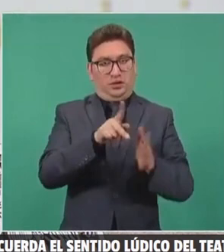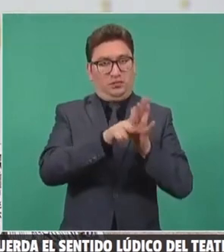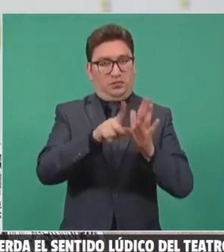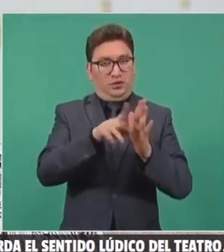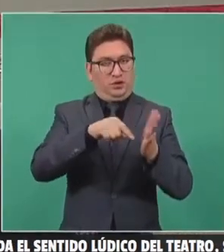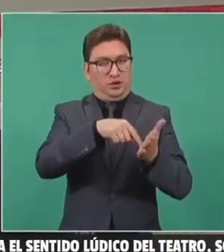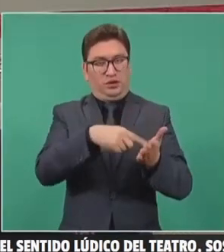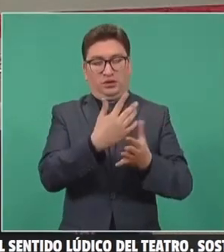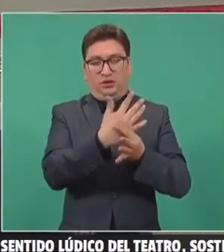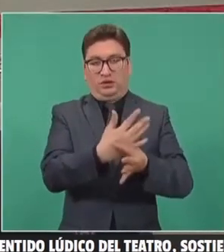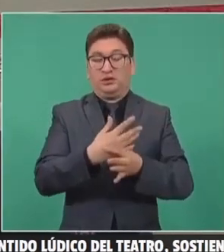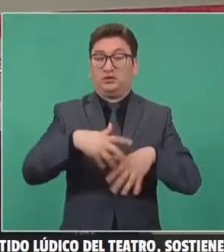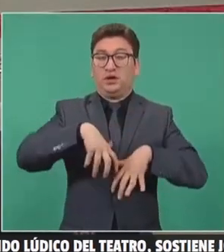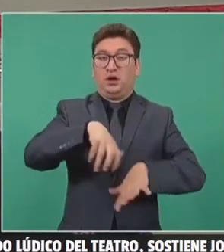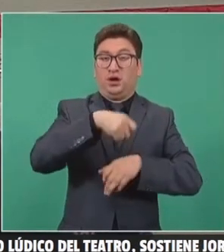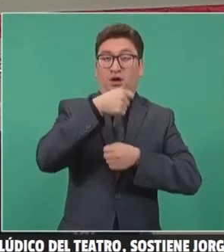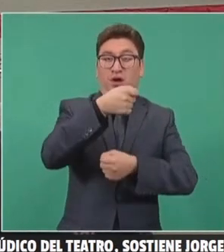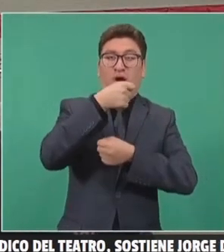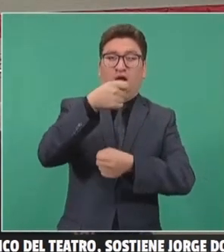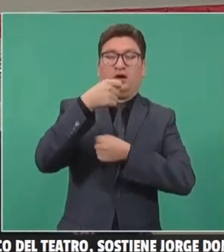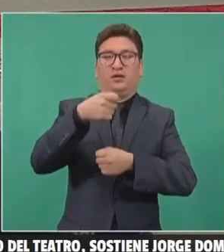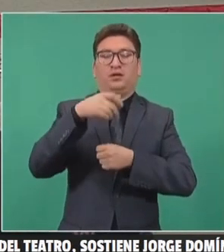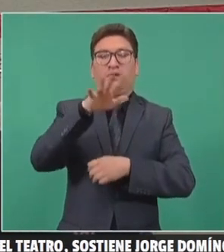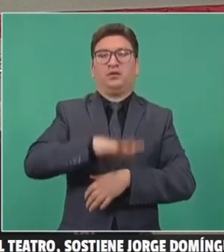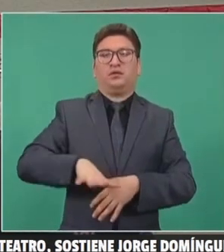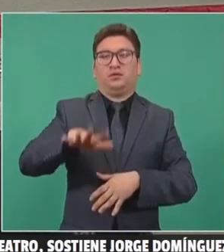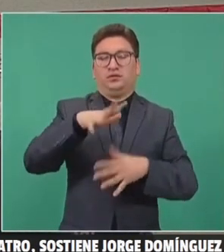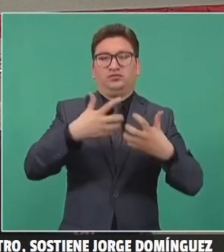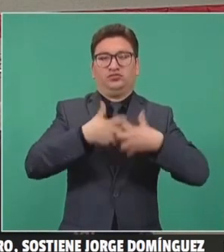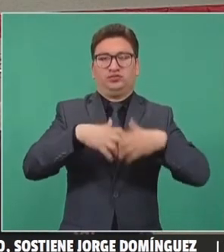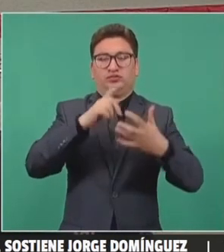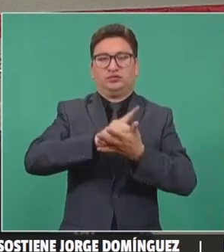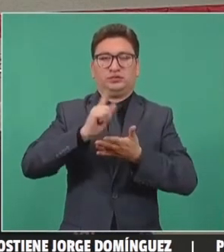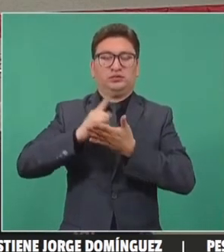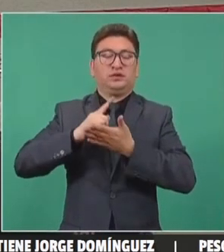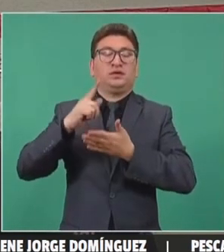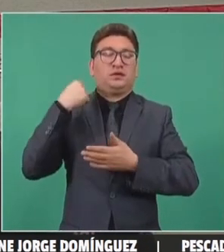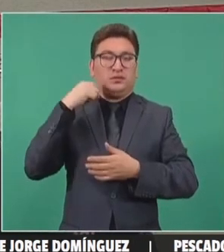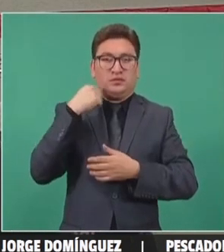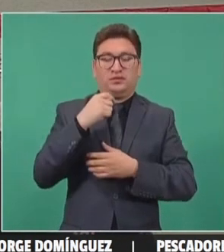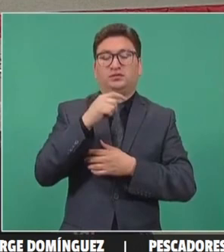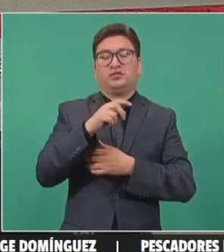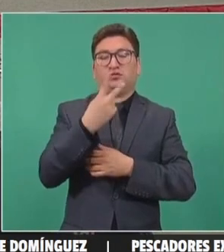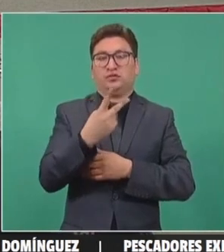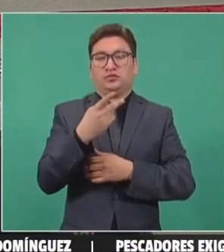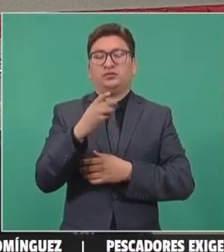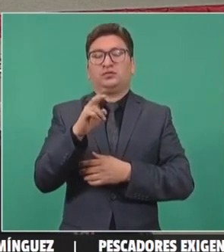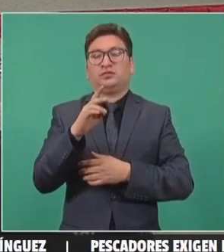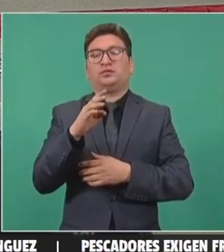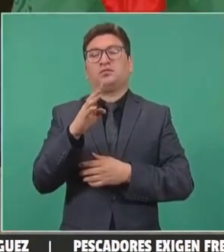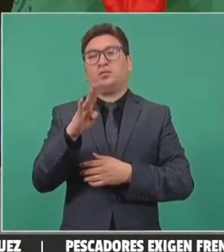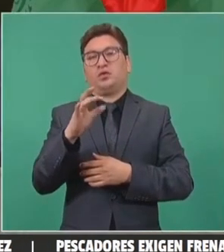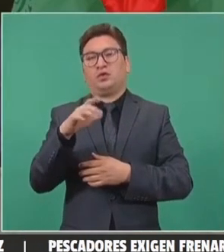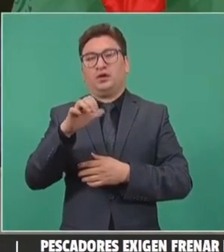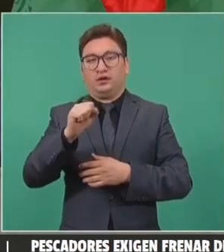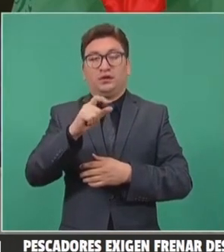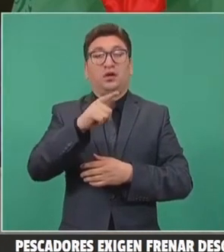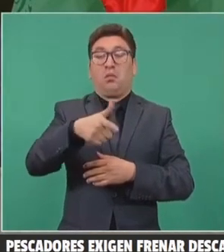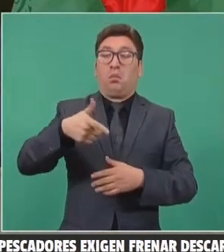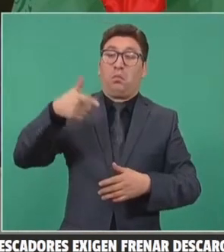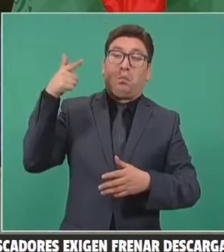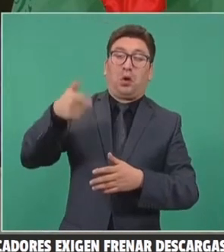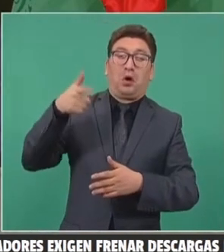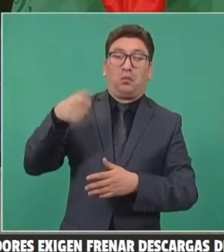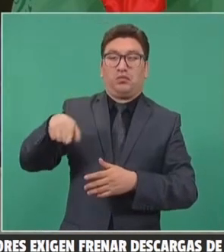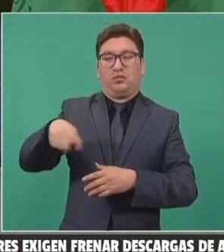una protesta de trabajadores en la refinería Dos Bocas de Tabasco fue reprimida con armas de fuego y supuestamente un trabajador habría